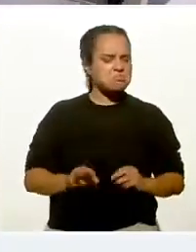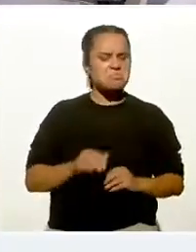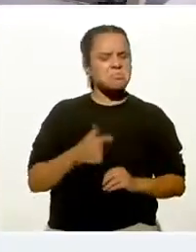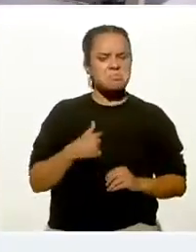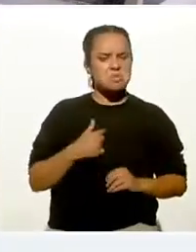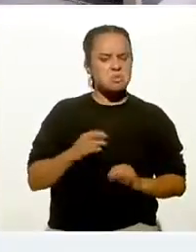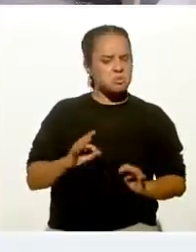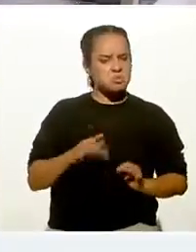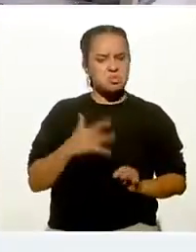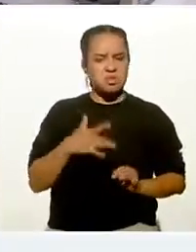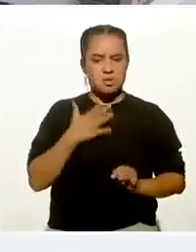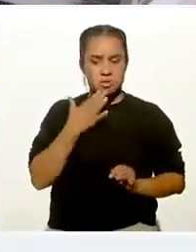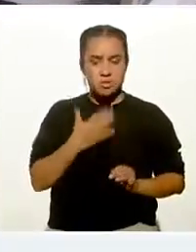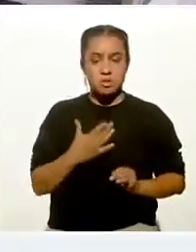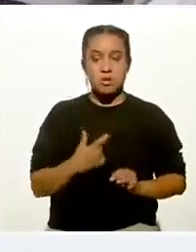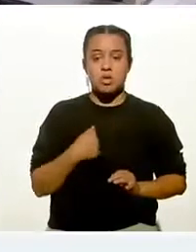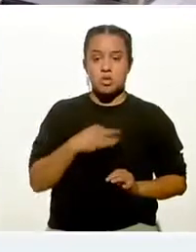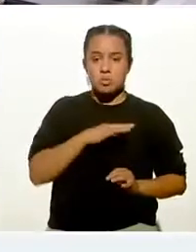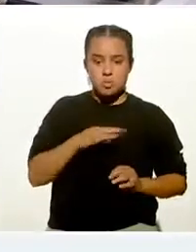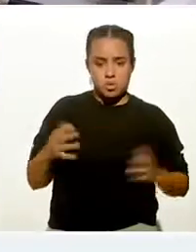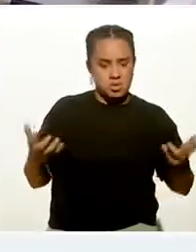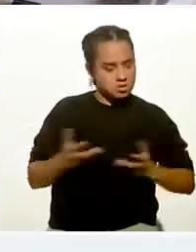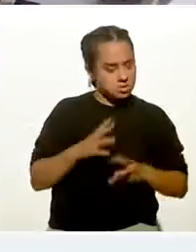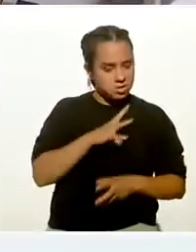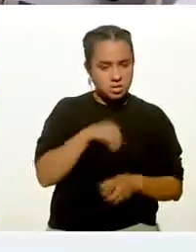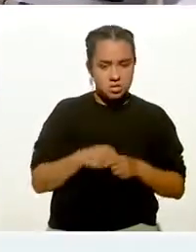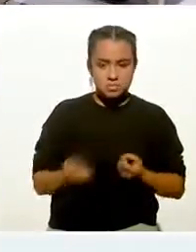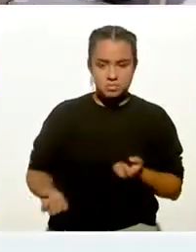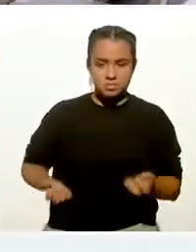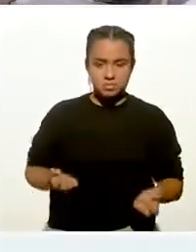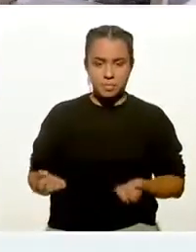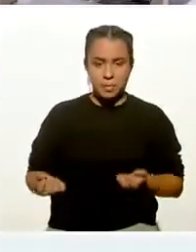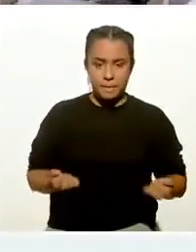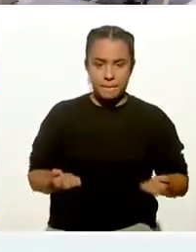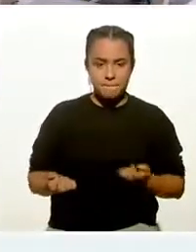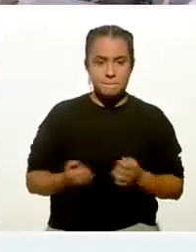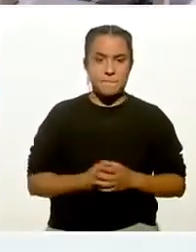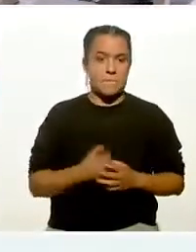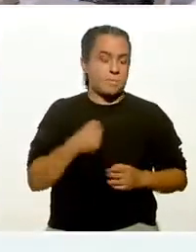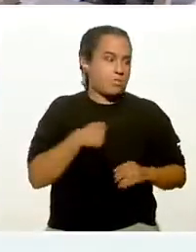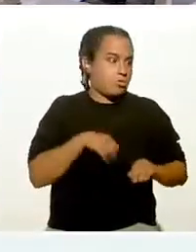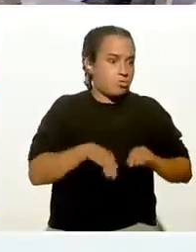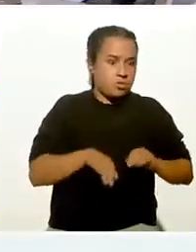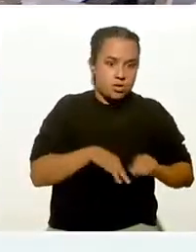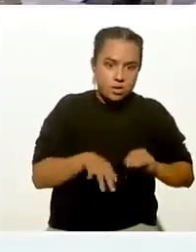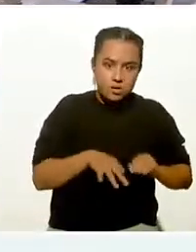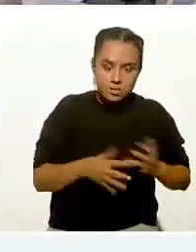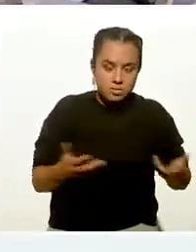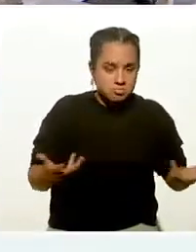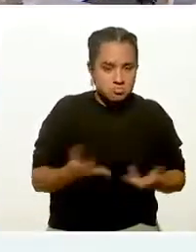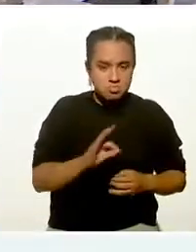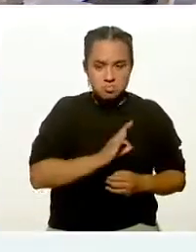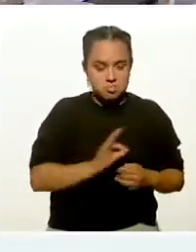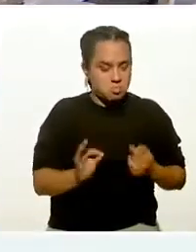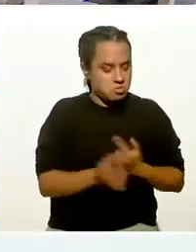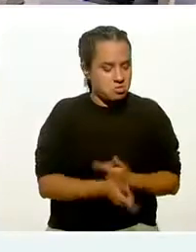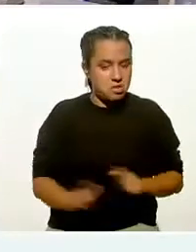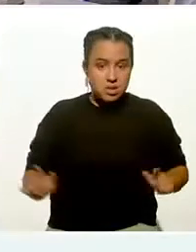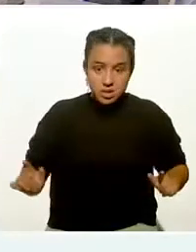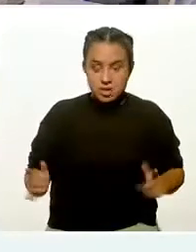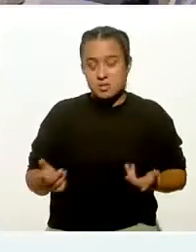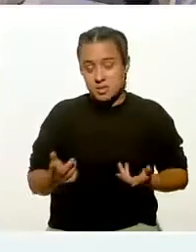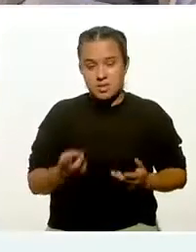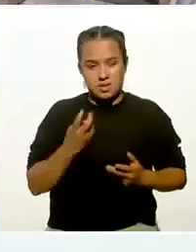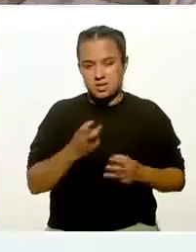podré hacer todas mis funciones vitales, todos mis, todos mi trabajo sin ningún problema. Entonces es muy